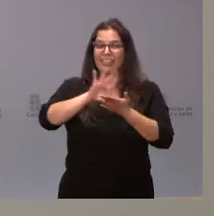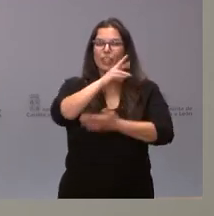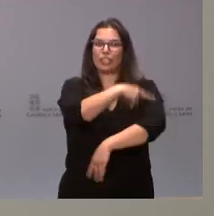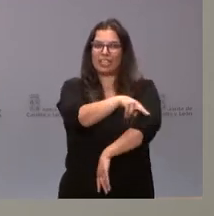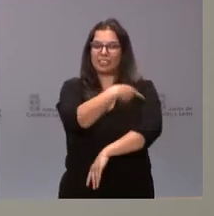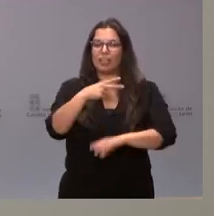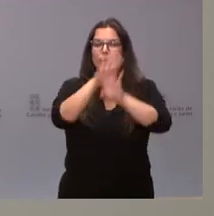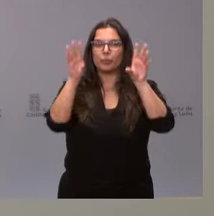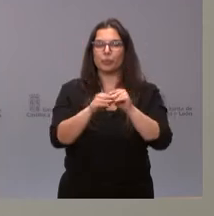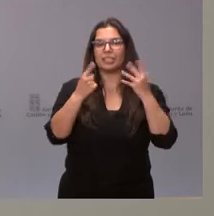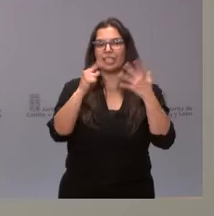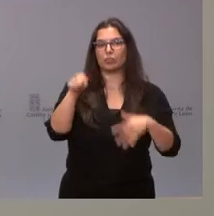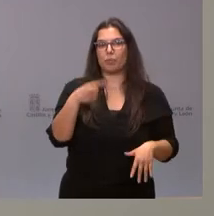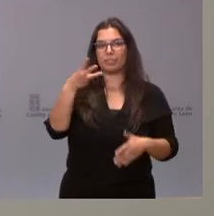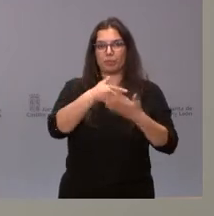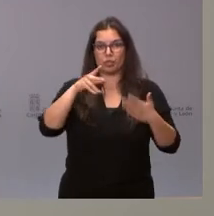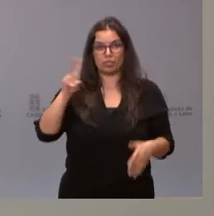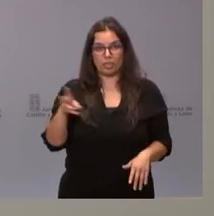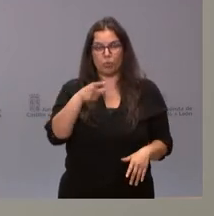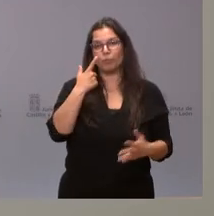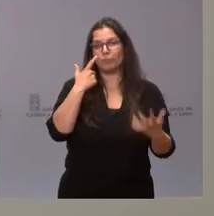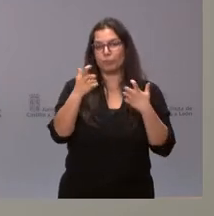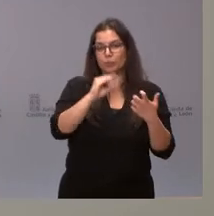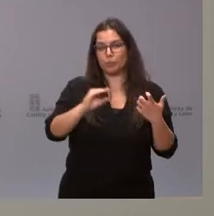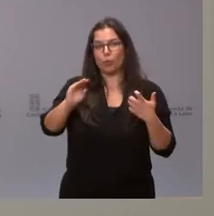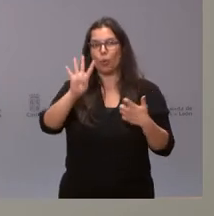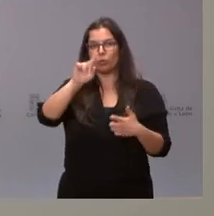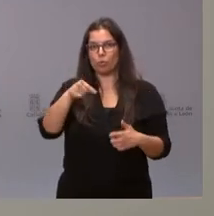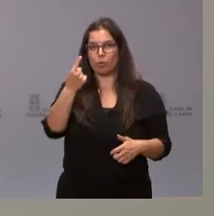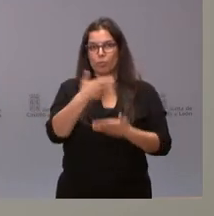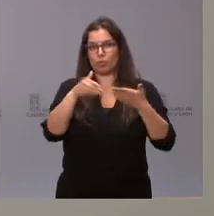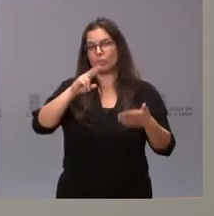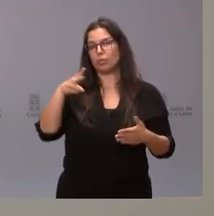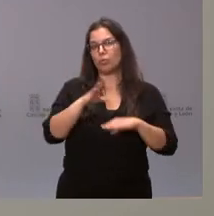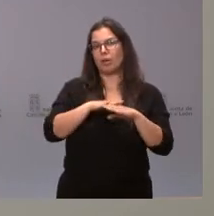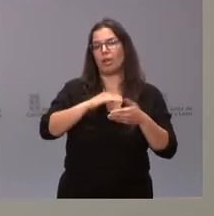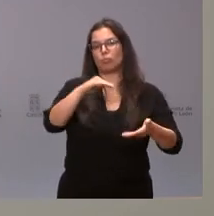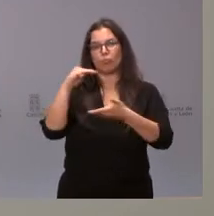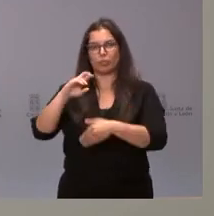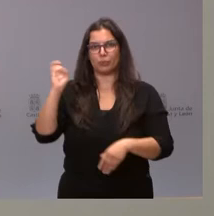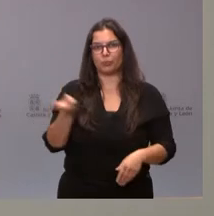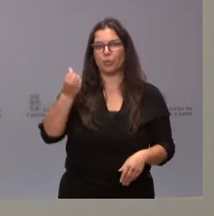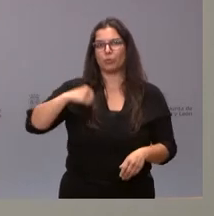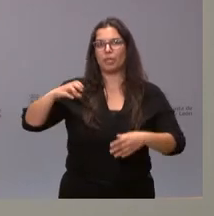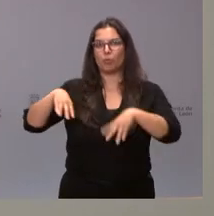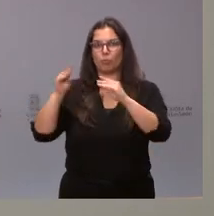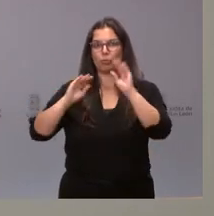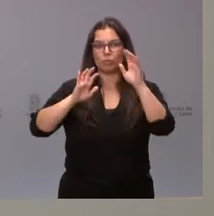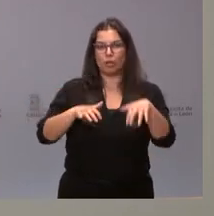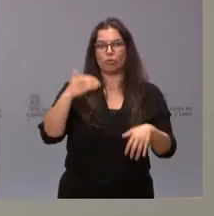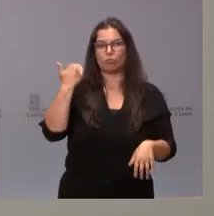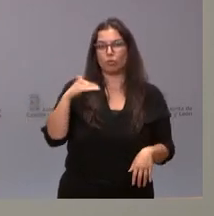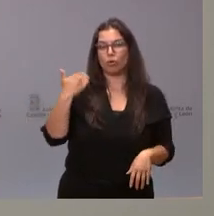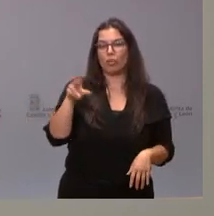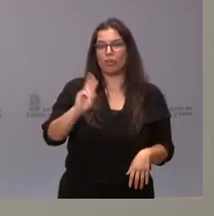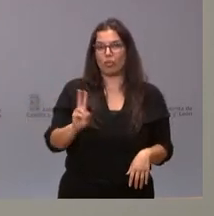6,3 millones de euros, de los cuales destacan 4,1 millones de euros para diversos suministros en los hospitales de Burgos, León, Soria